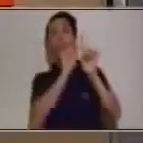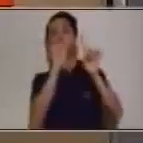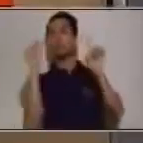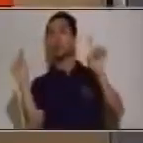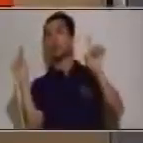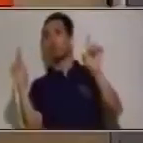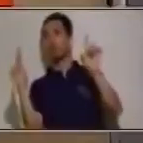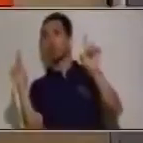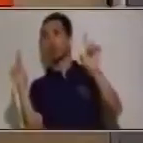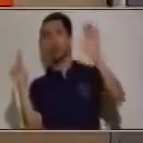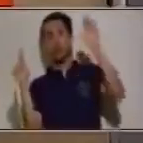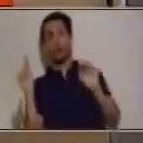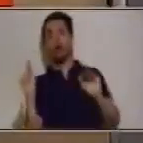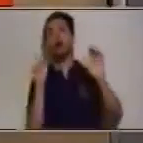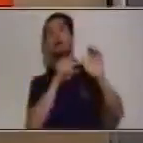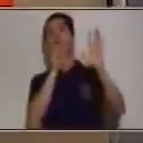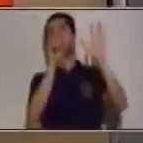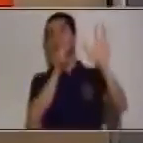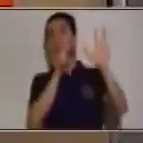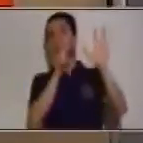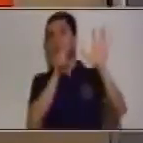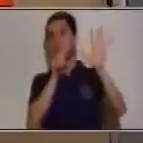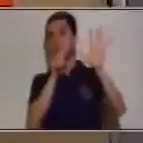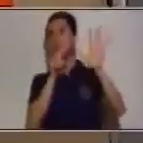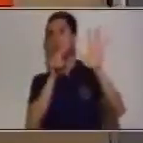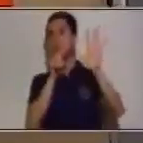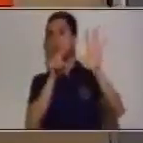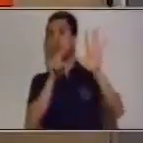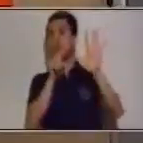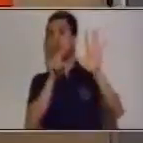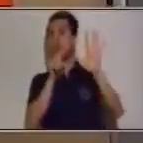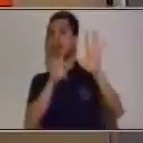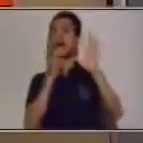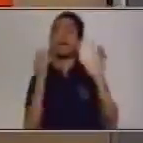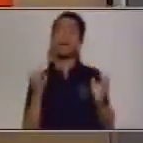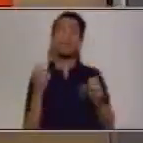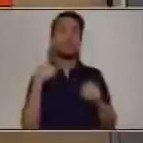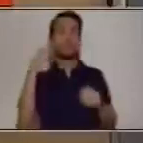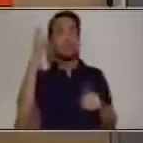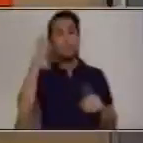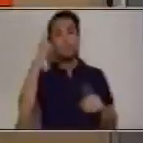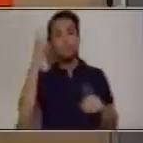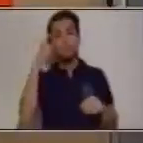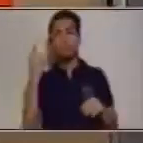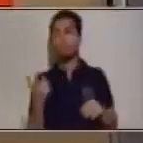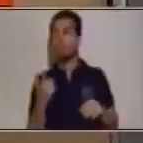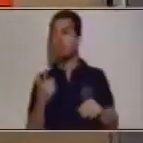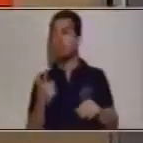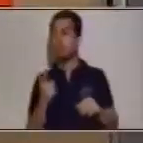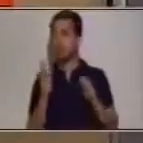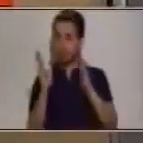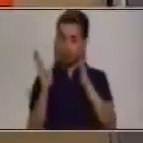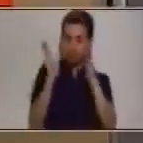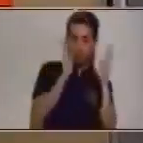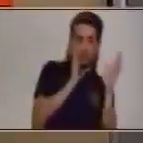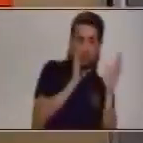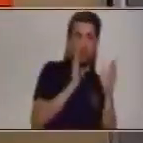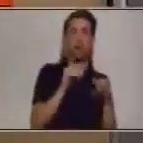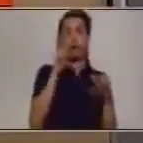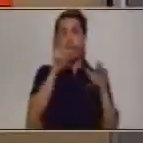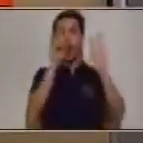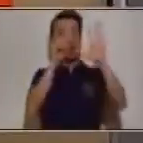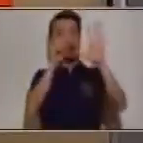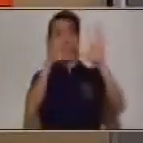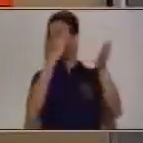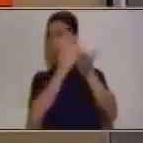las unidades. Muy bien. Vamos entonces a pensar y a ubicarnos en la situación. El ocho ya no